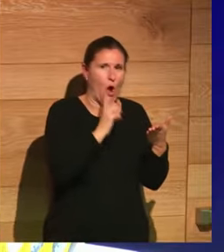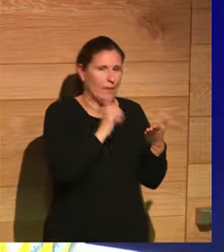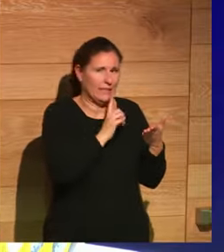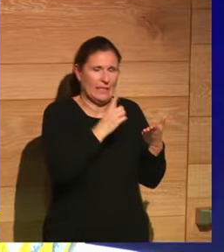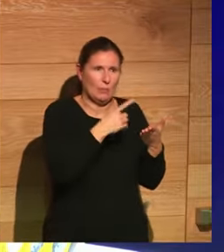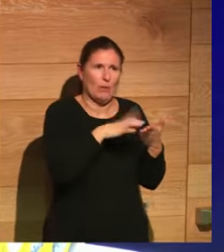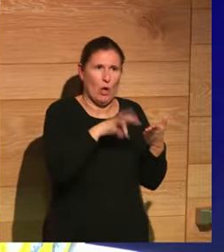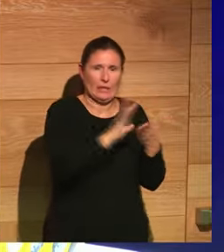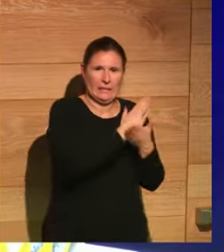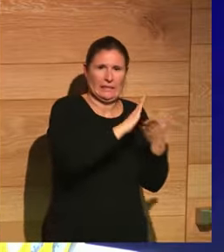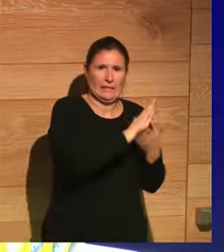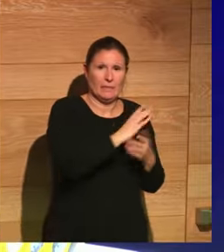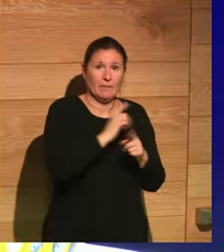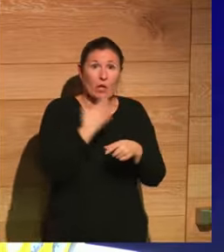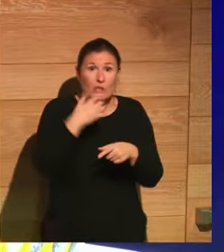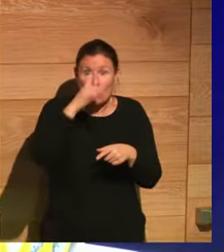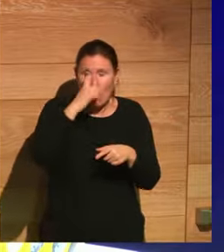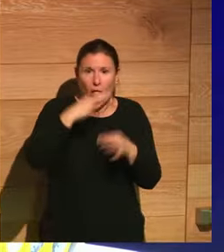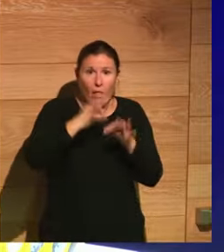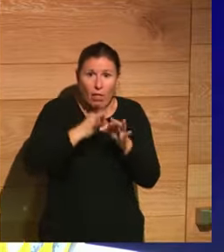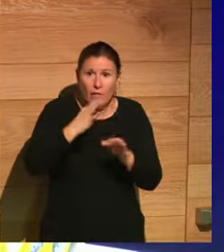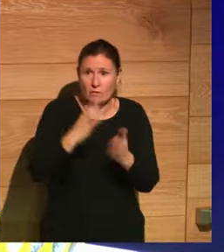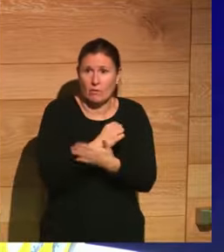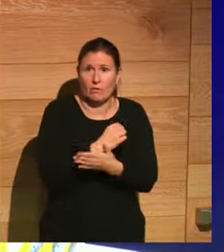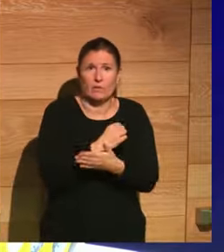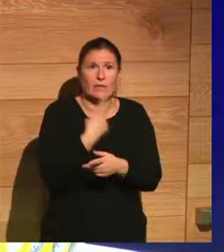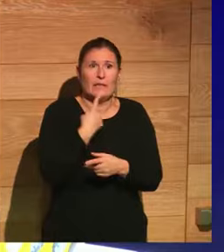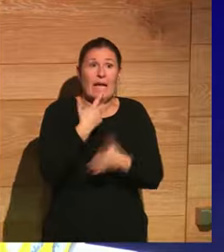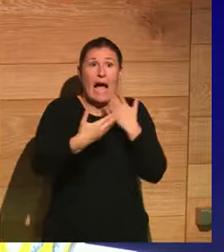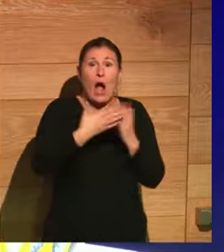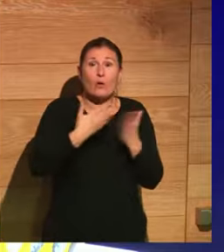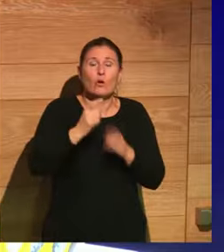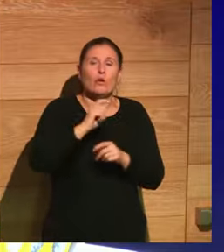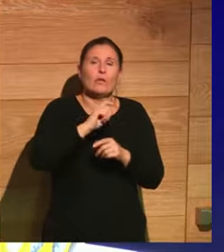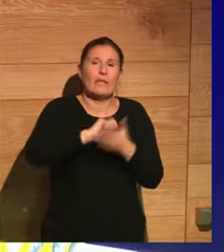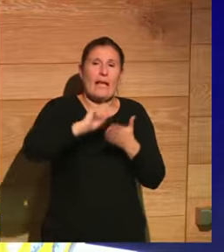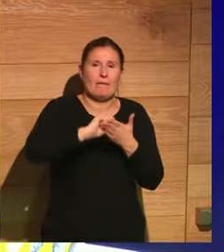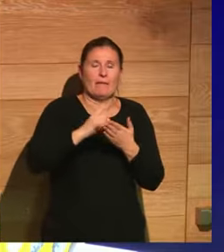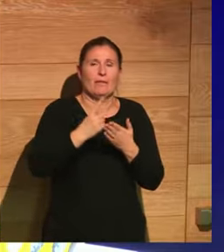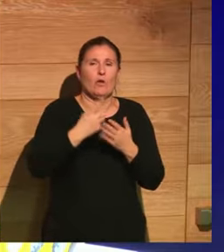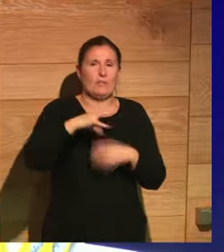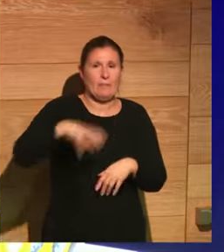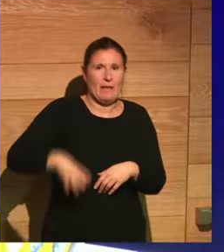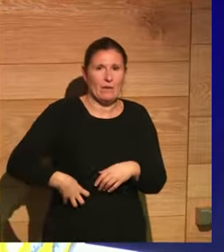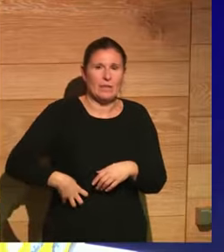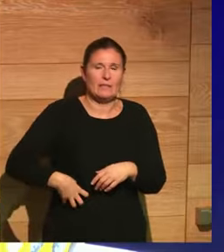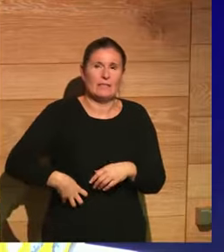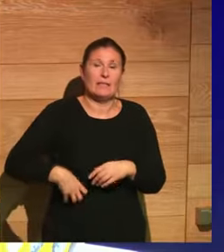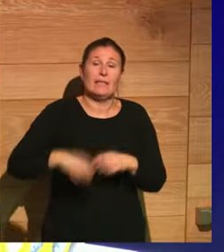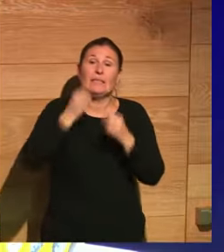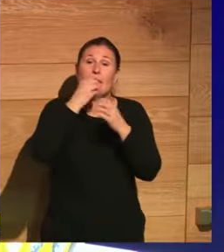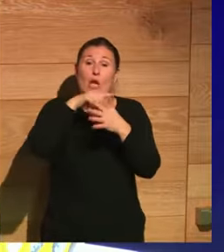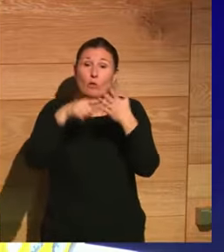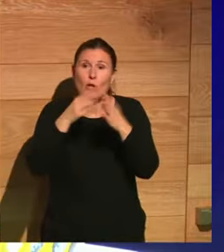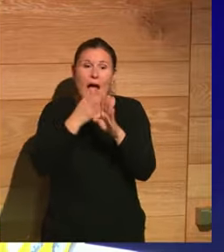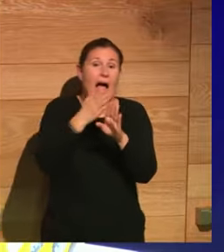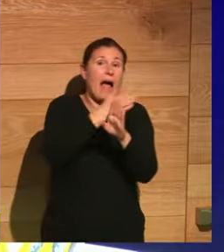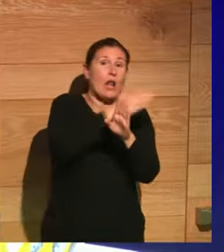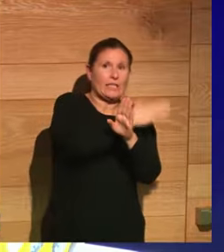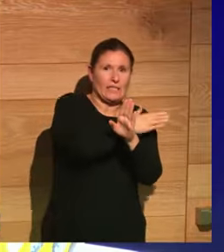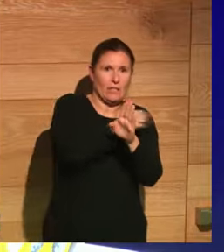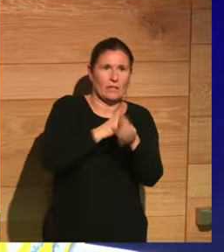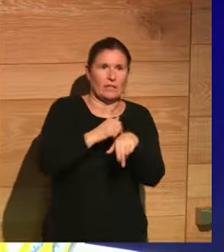siglo XVIII y es el autor que te habla de los emperadores anteriores a los emperadores buenos como inhumanos